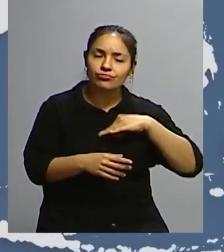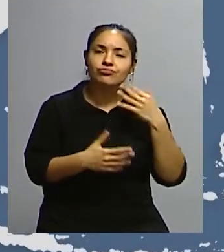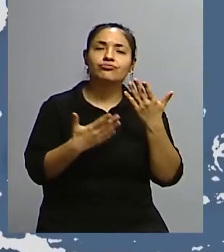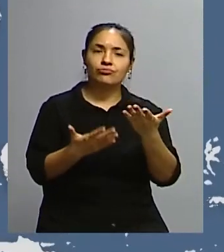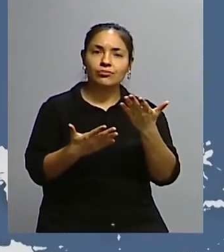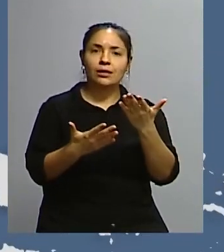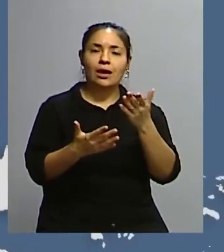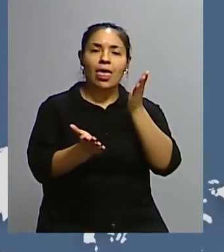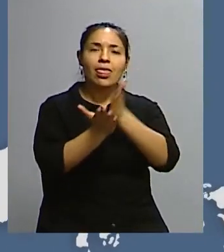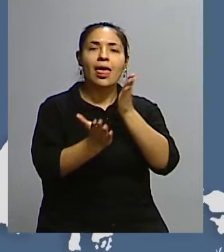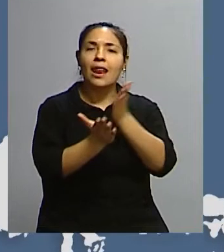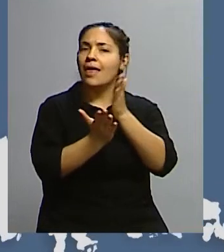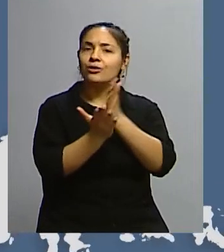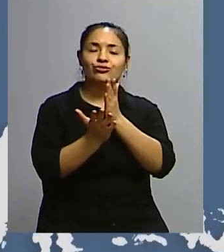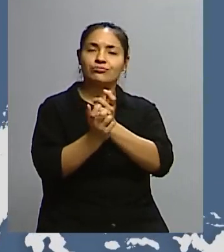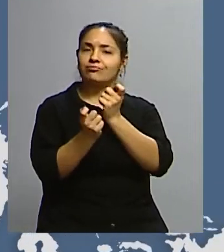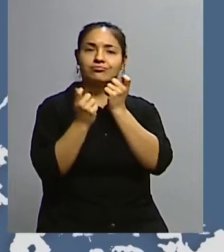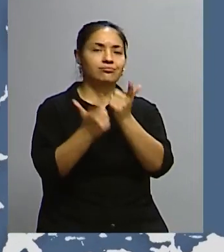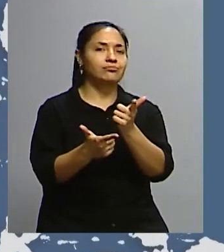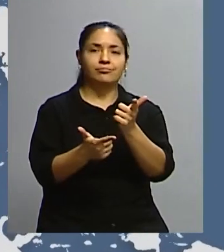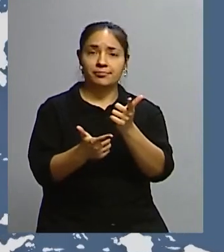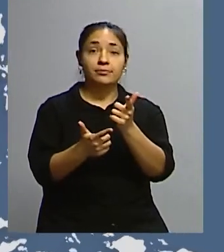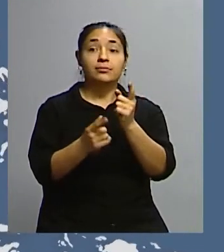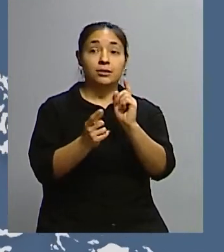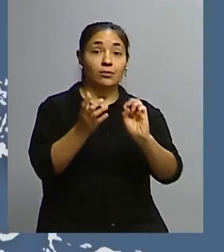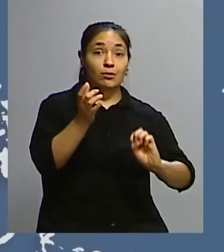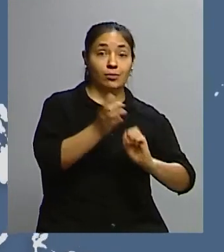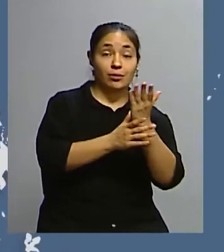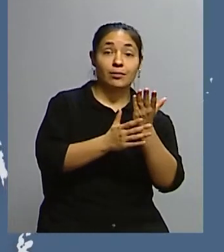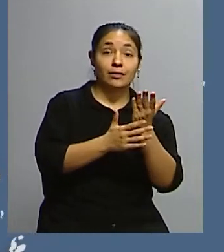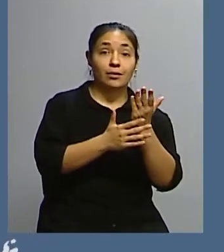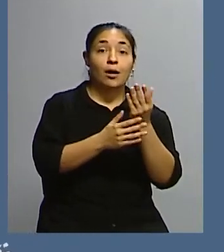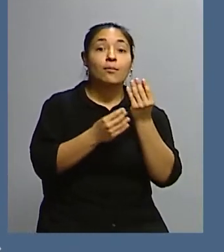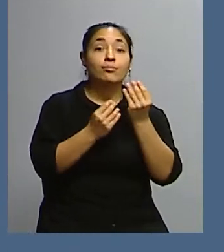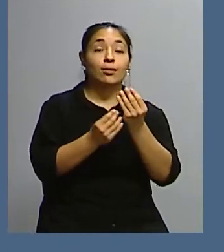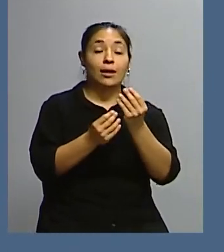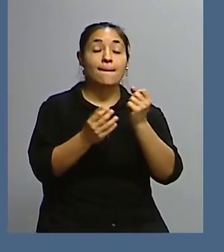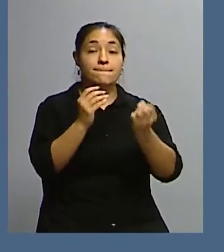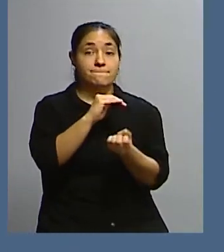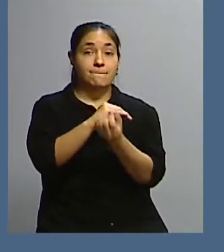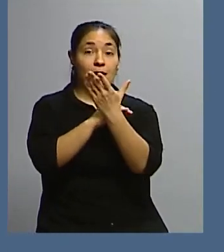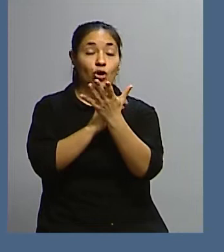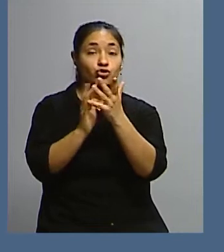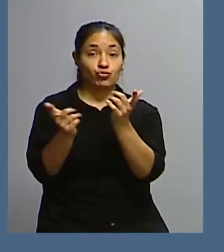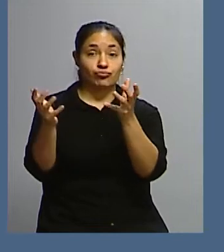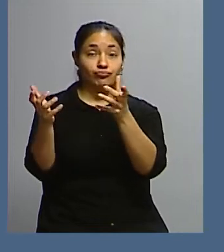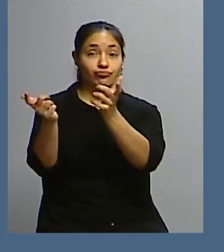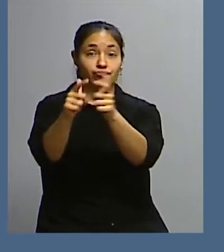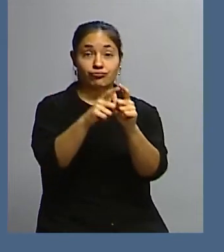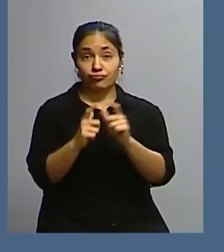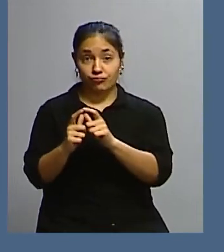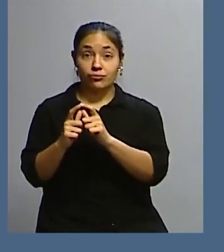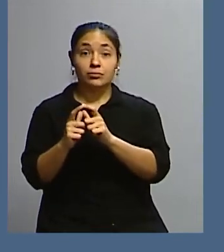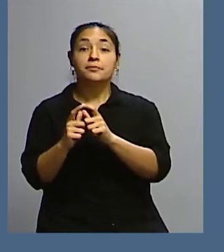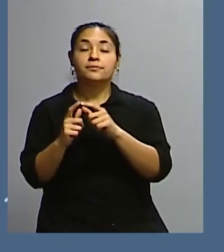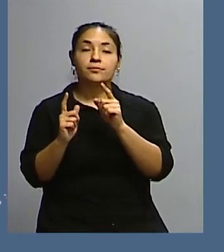un derecho derivado, que justamente se genera por los órganos del Mercosur, y que tal vez ahí yo